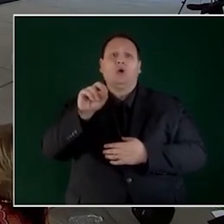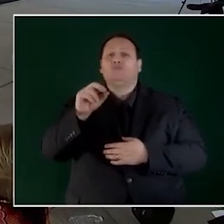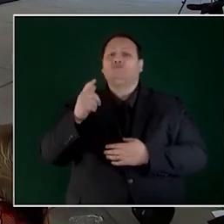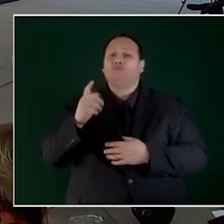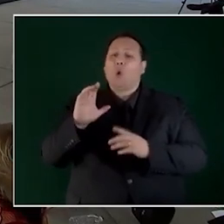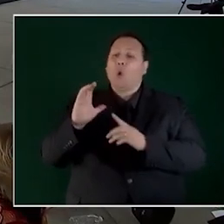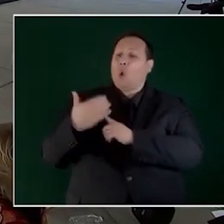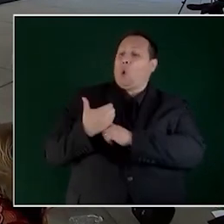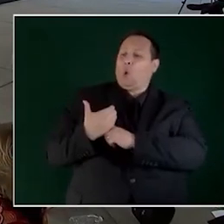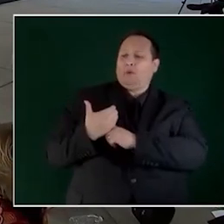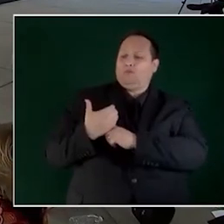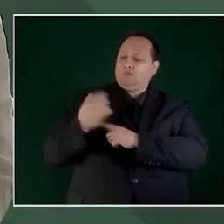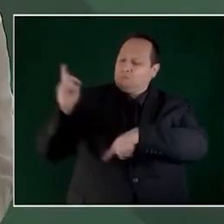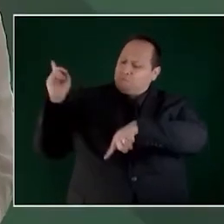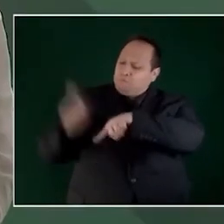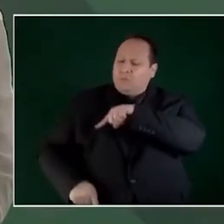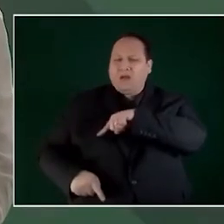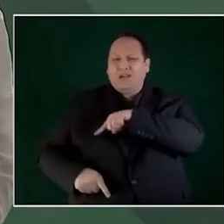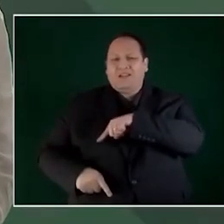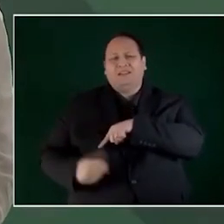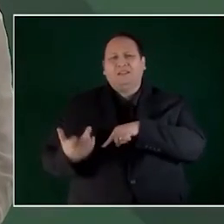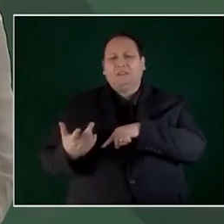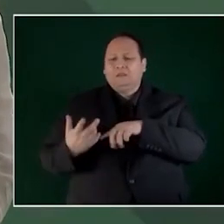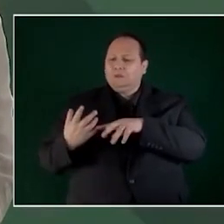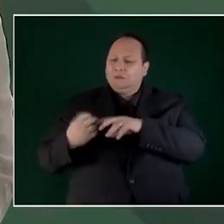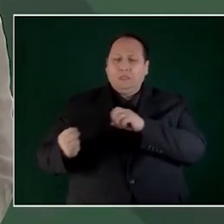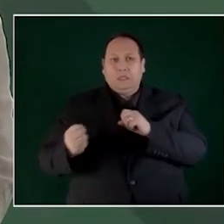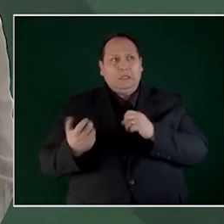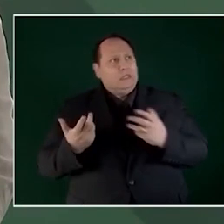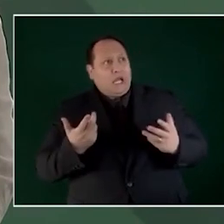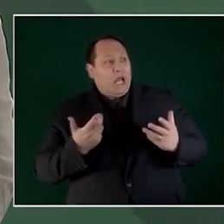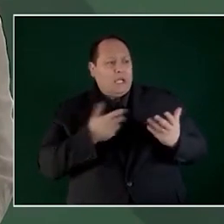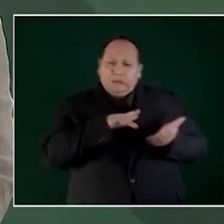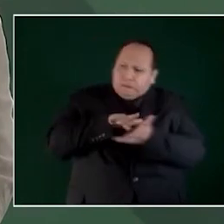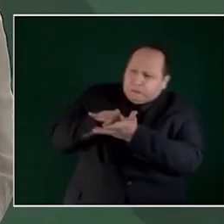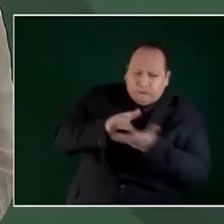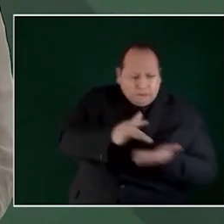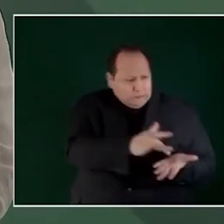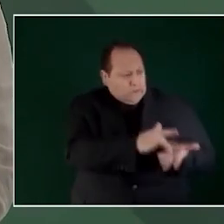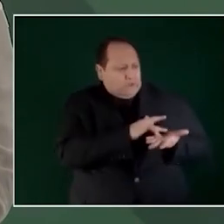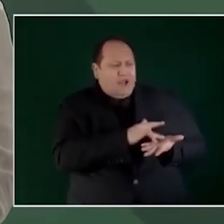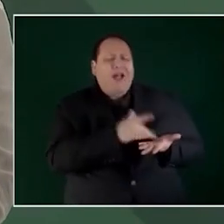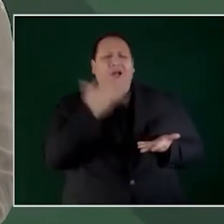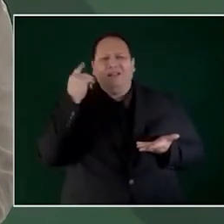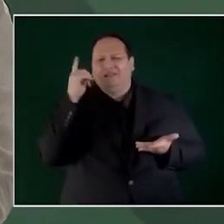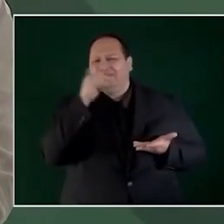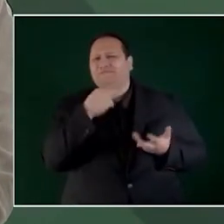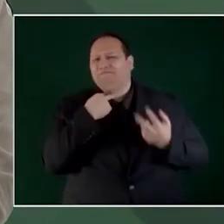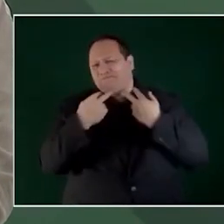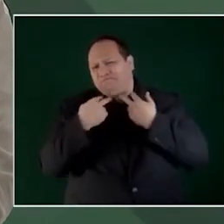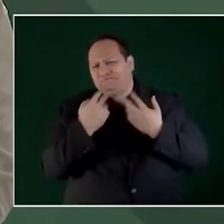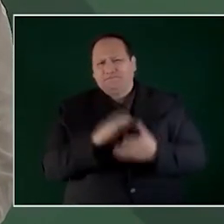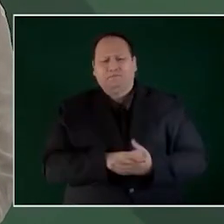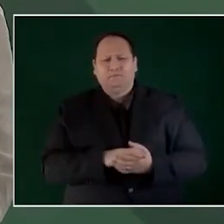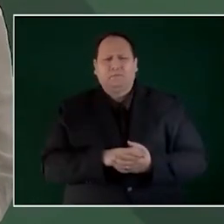En esos momentos muy difíciles. Después ya